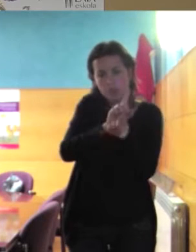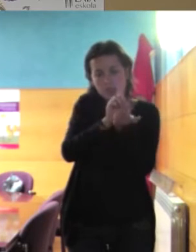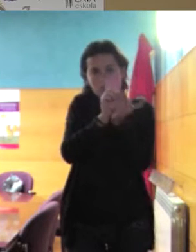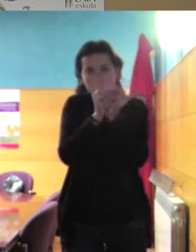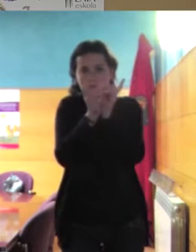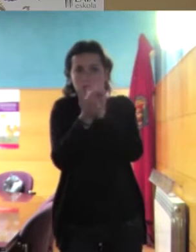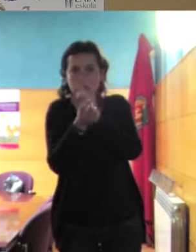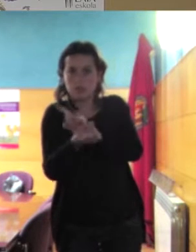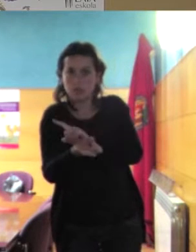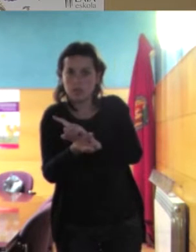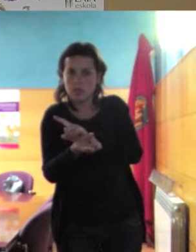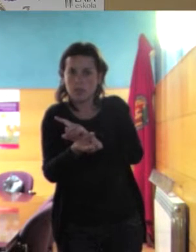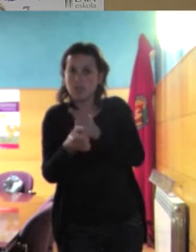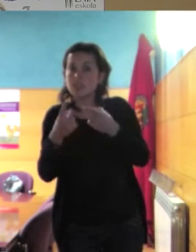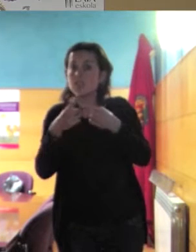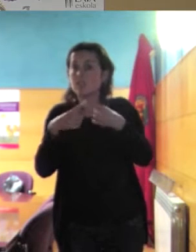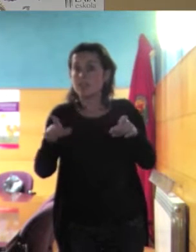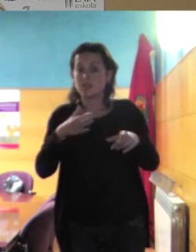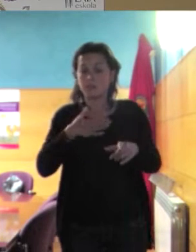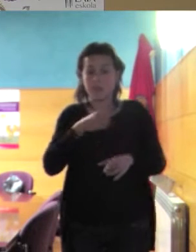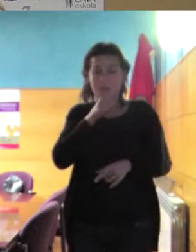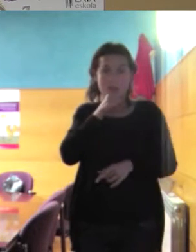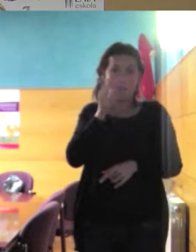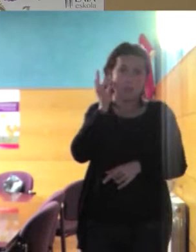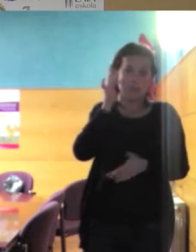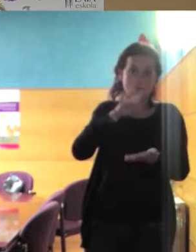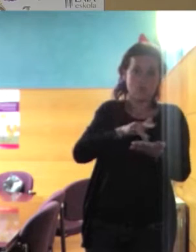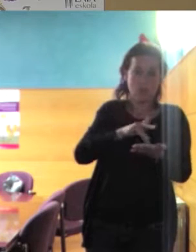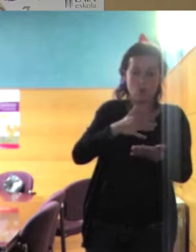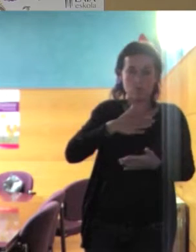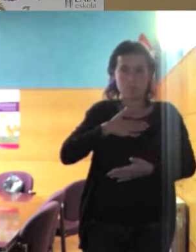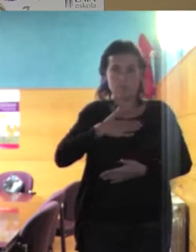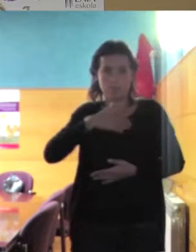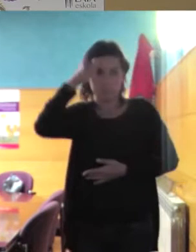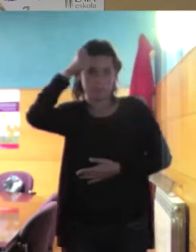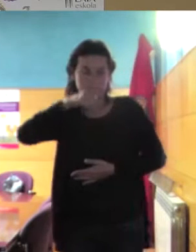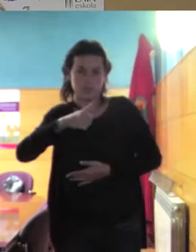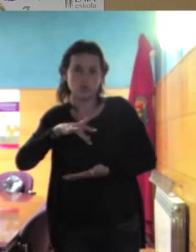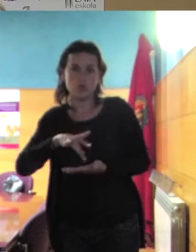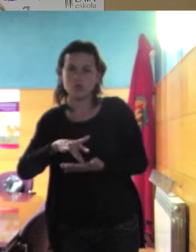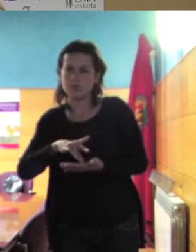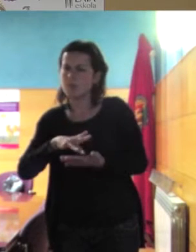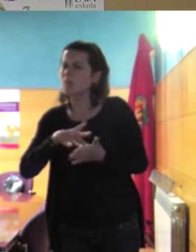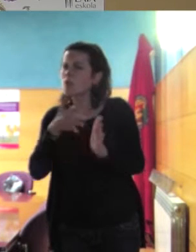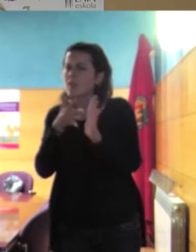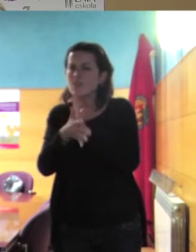patriarcado el que vivo yo que el que vivió mi abuela pero la definición no ha cambiado